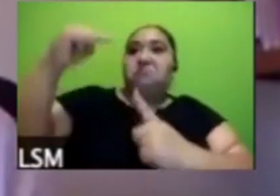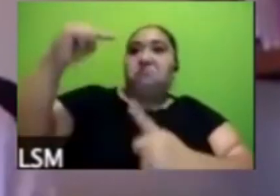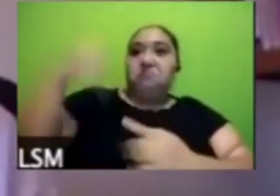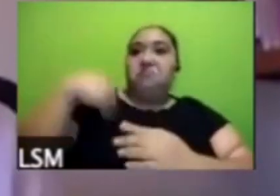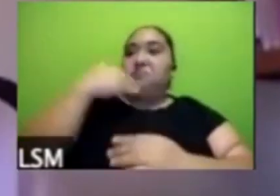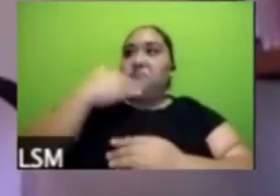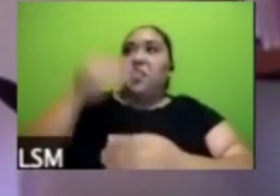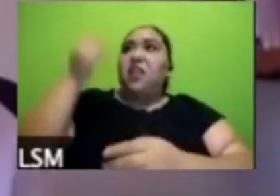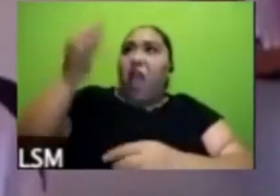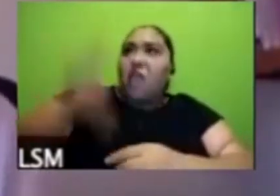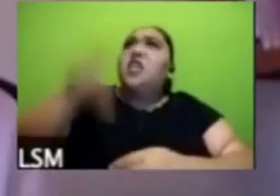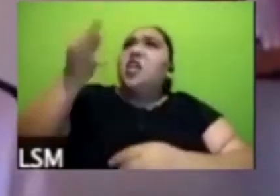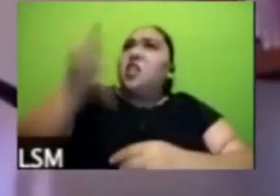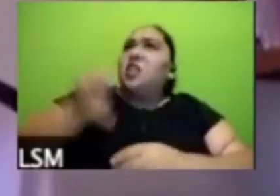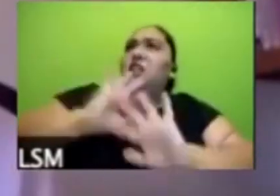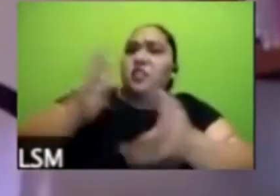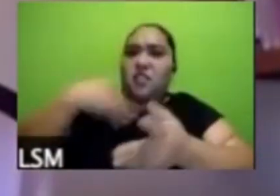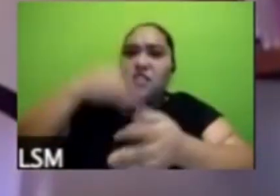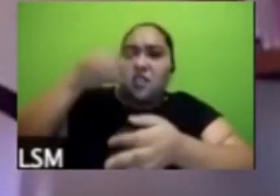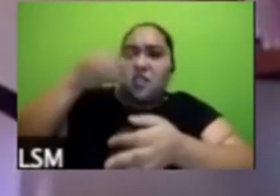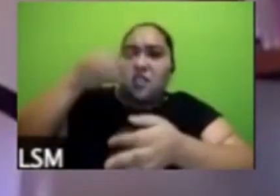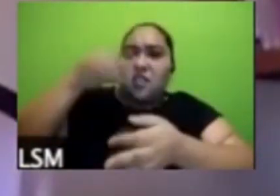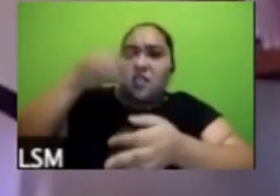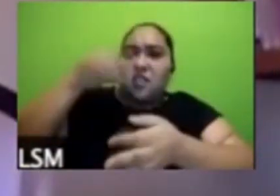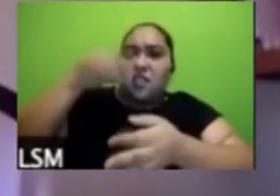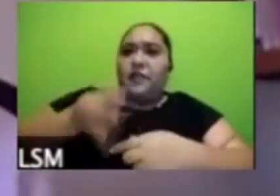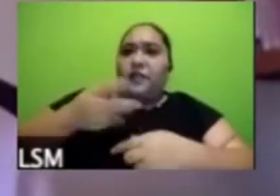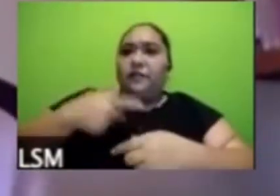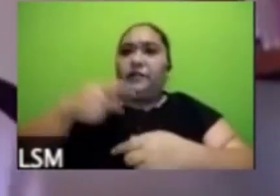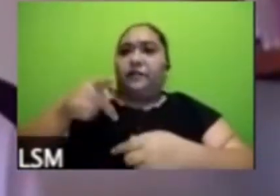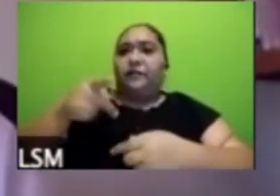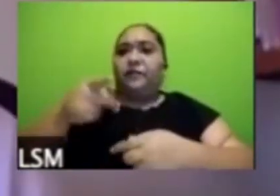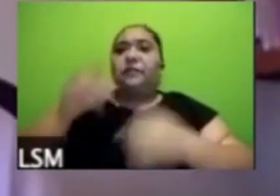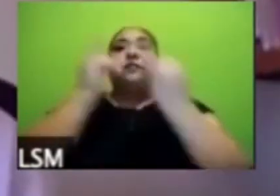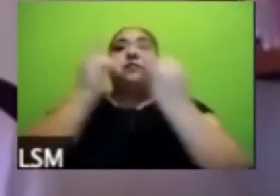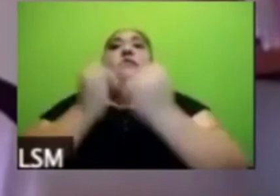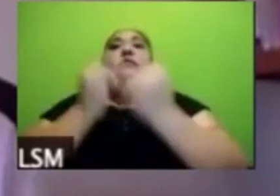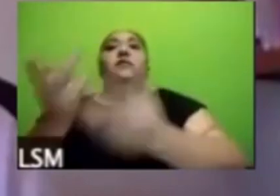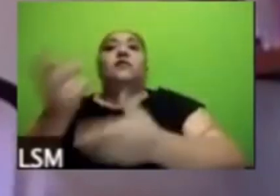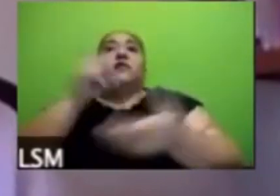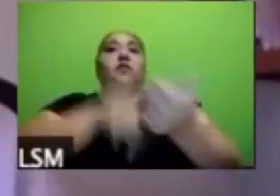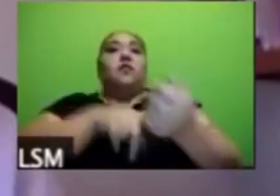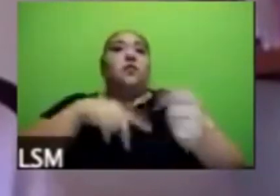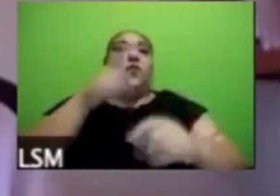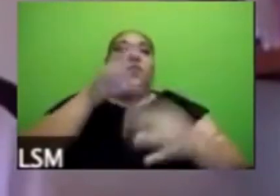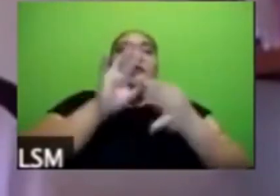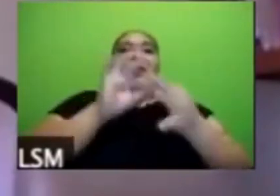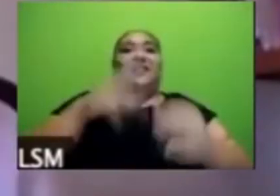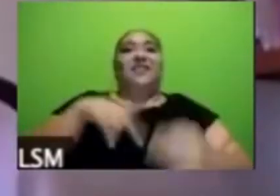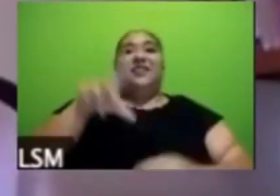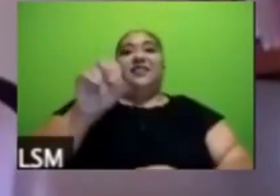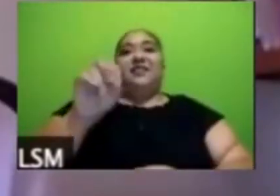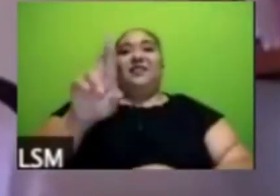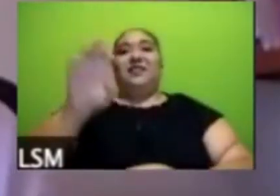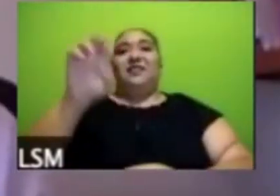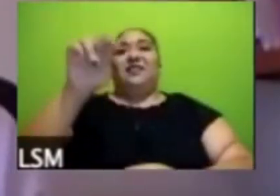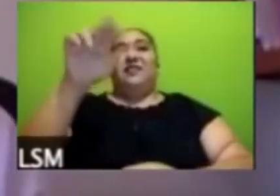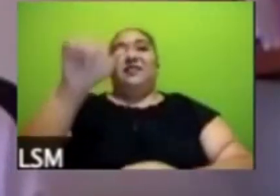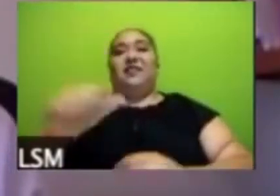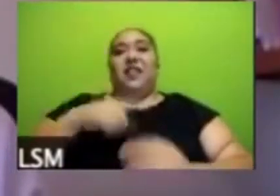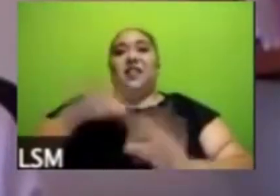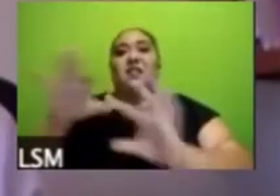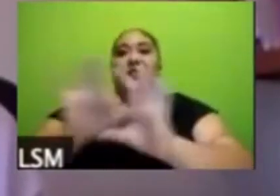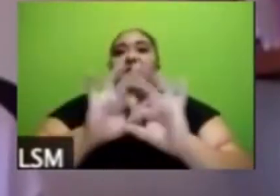unirse como como mencionó Lorena hay que unirse al líder o se está viendo el papel del gobierno como un factor de